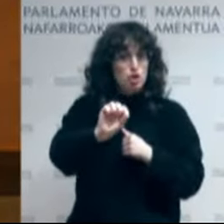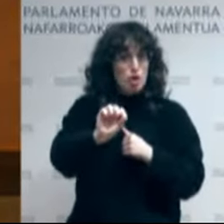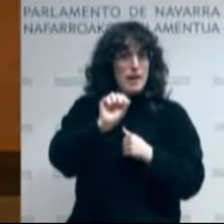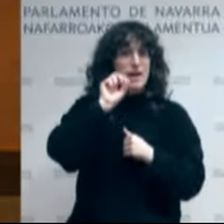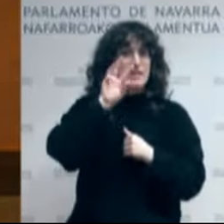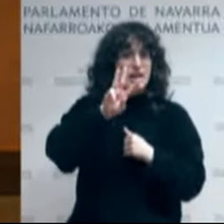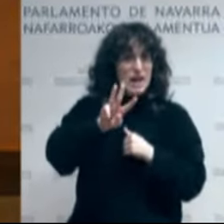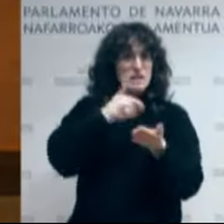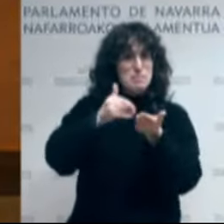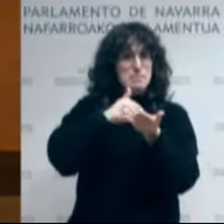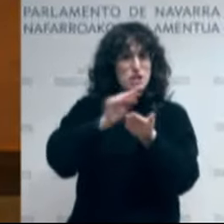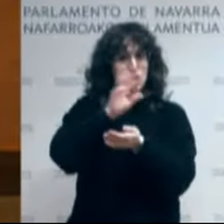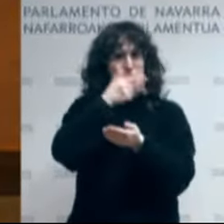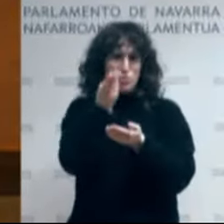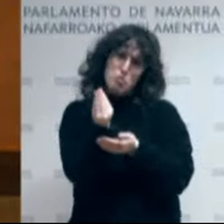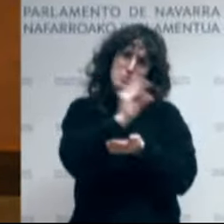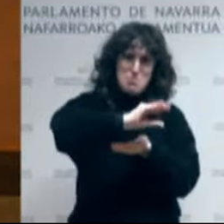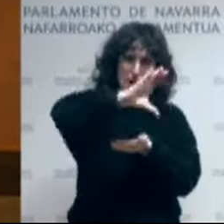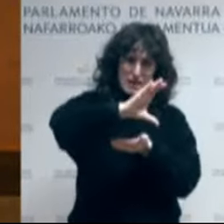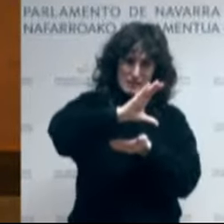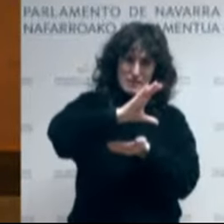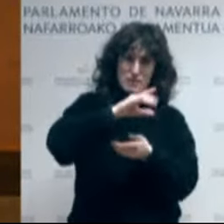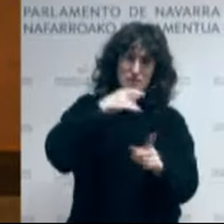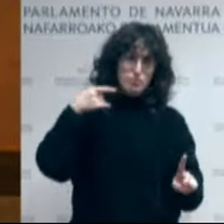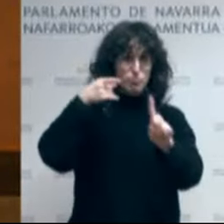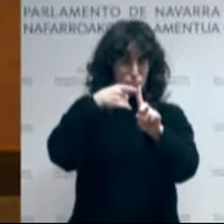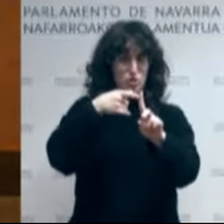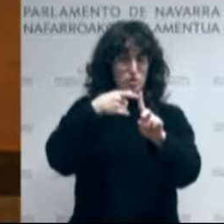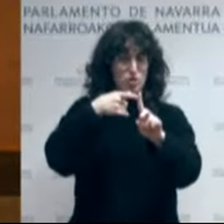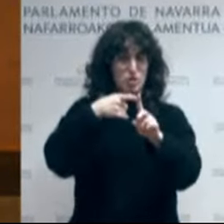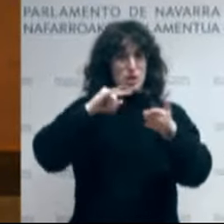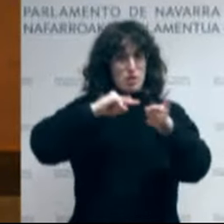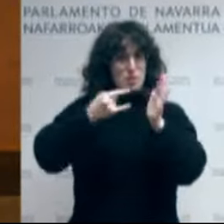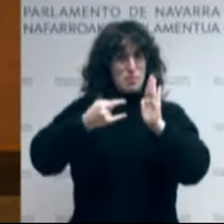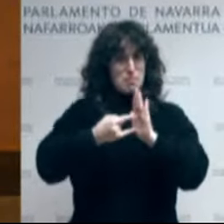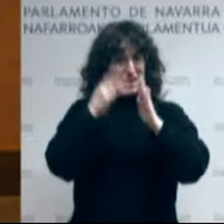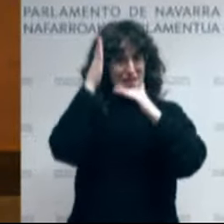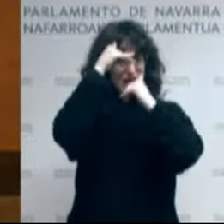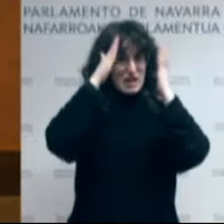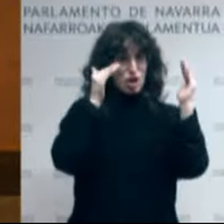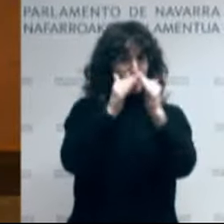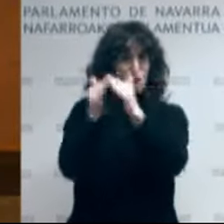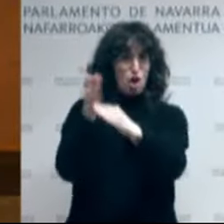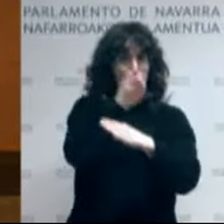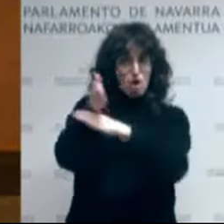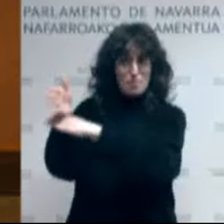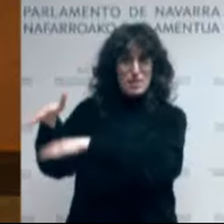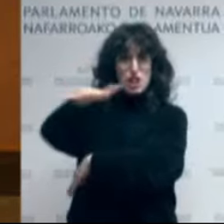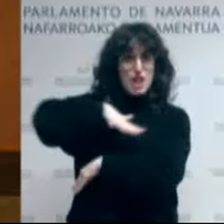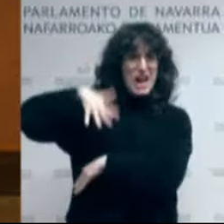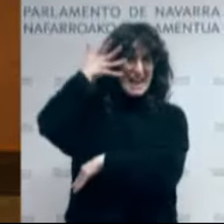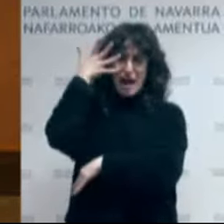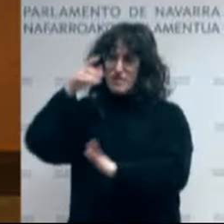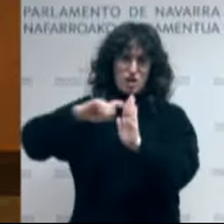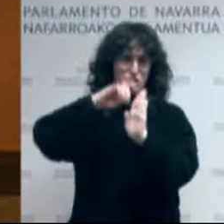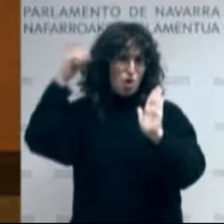de euros, entre otras, para ampliar el plan de servicio de atención domiciliaria en toda Navarra y también para